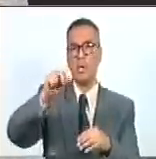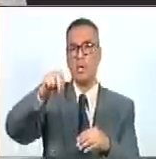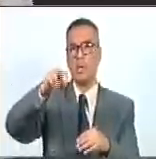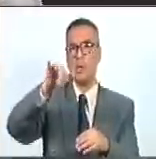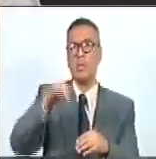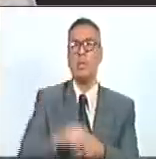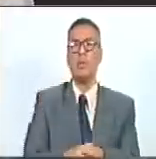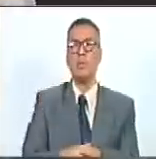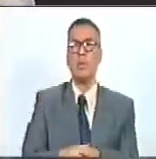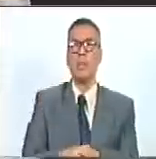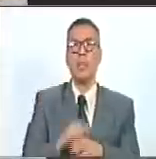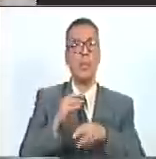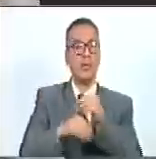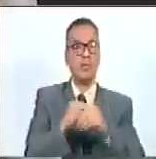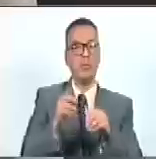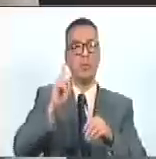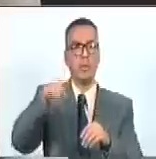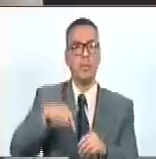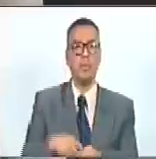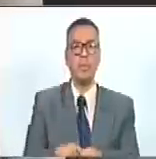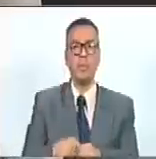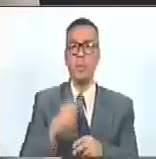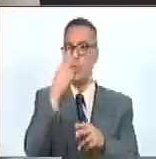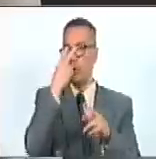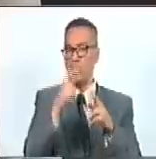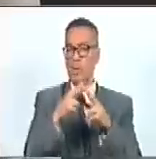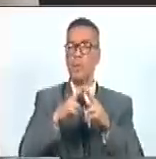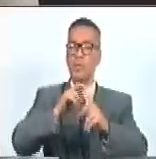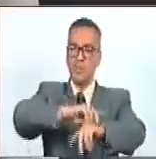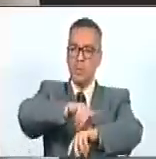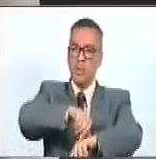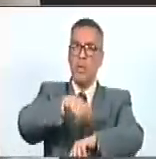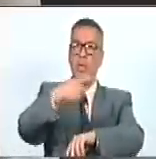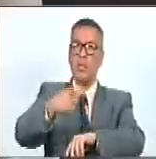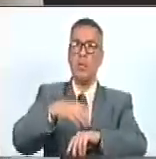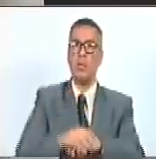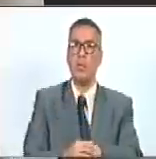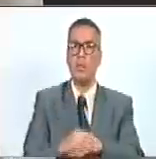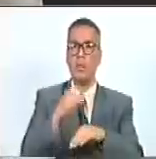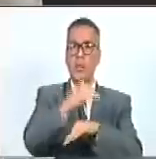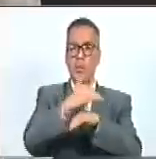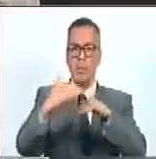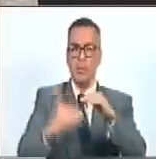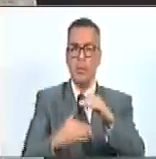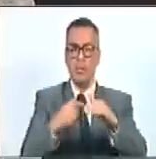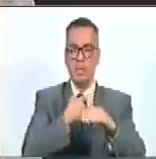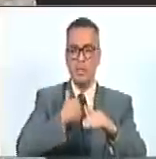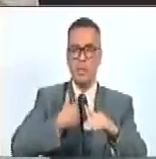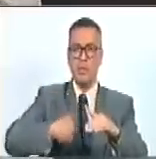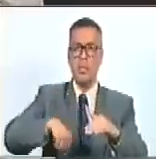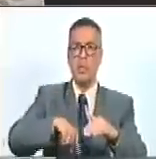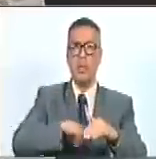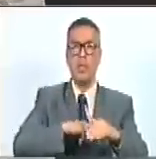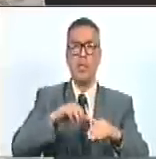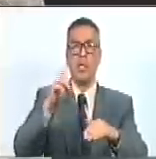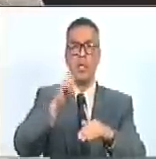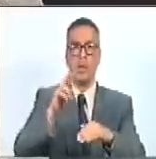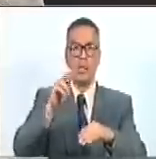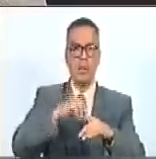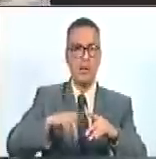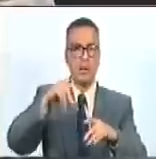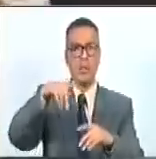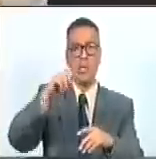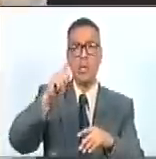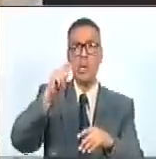que lo que generó también fue la visita posterior del canciller del Estado de